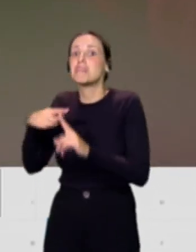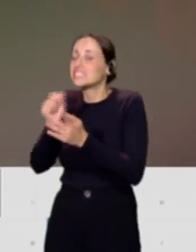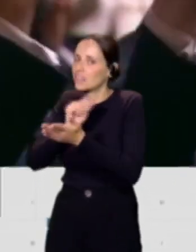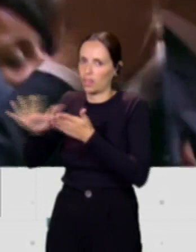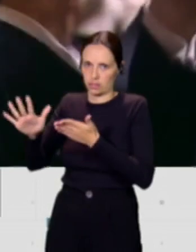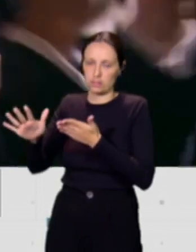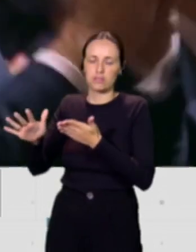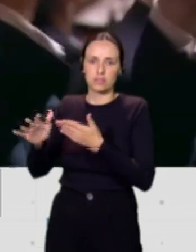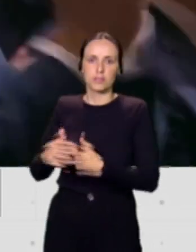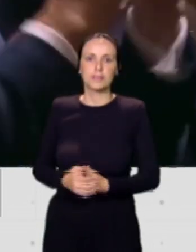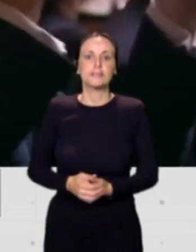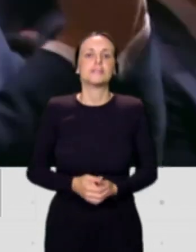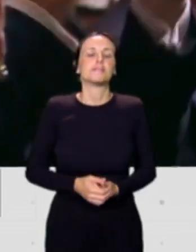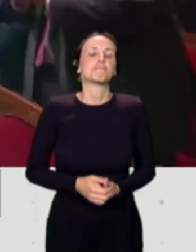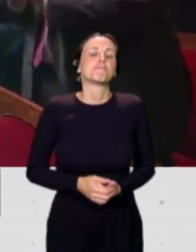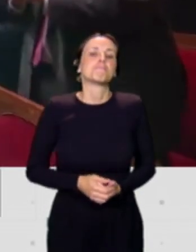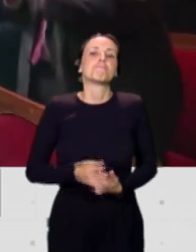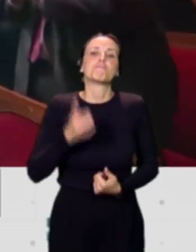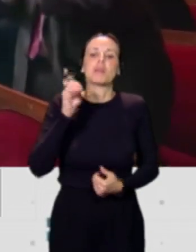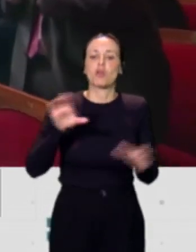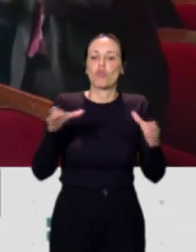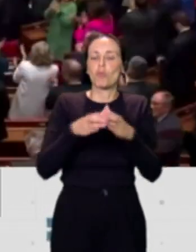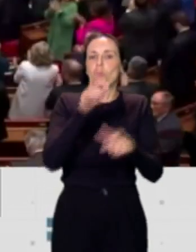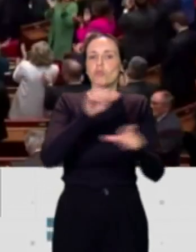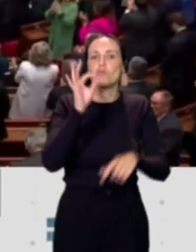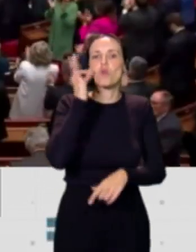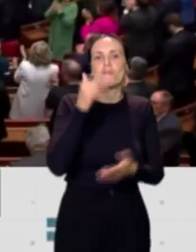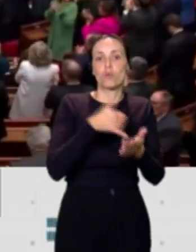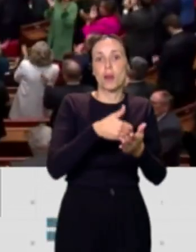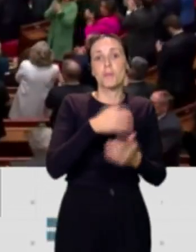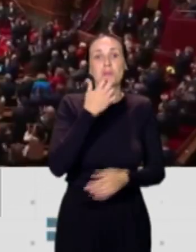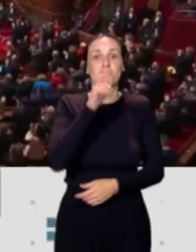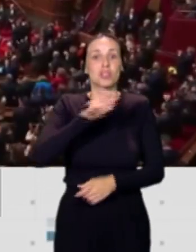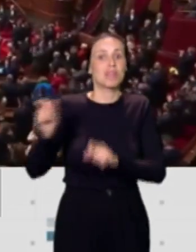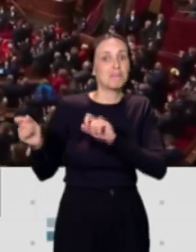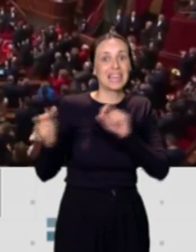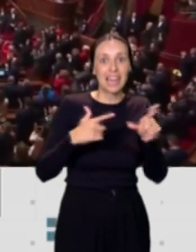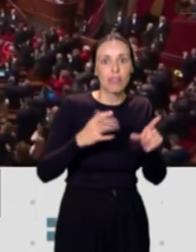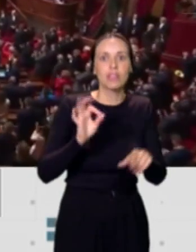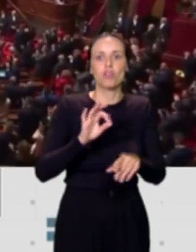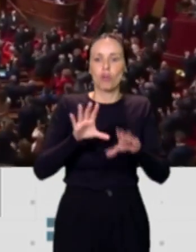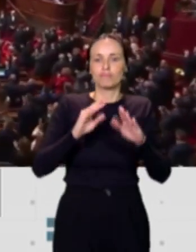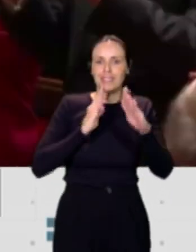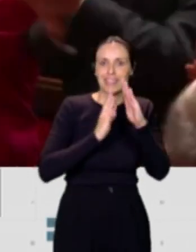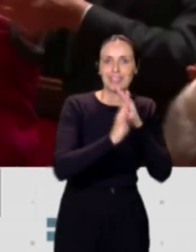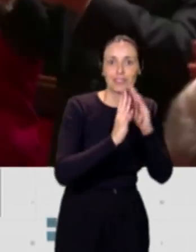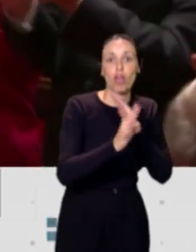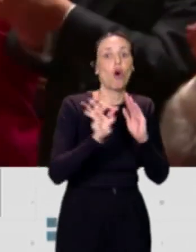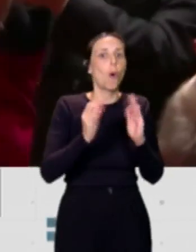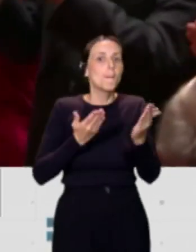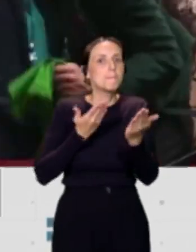que en los colectivos de mujeres más vulnerables, hablamos de mujeres migrantes, mujeres en situación de asilo o demandantes de asilo,